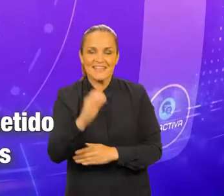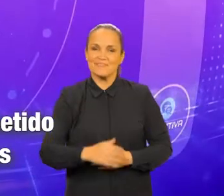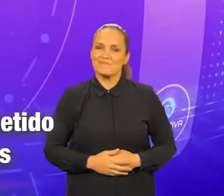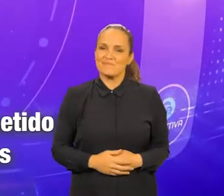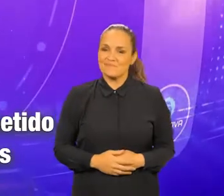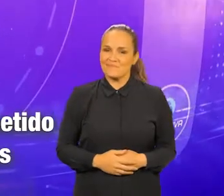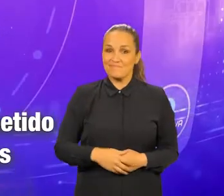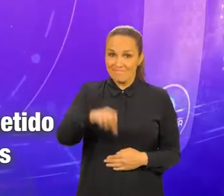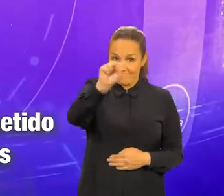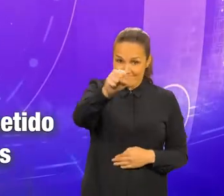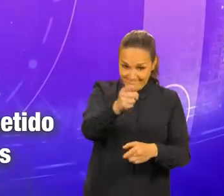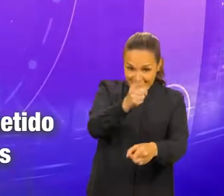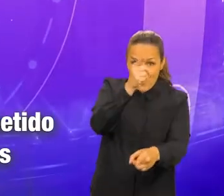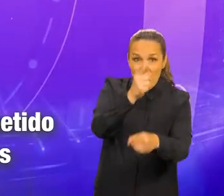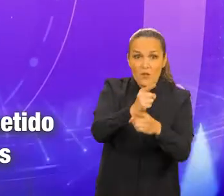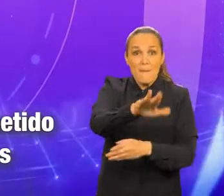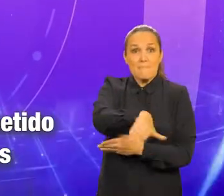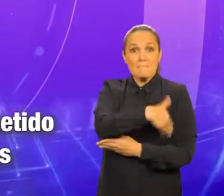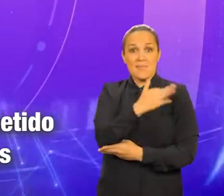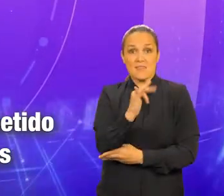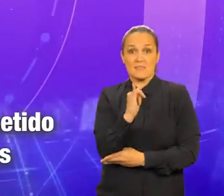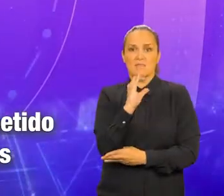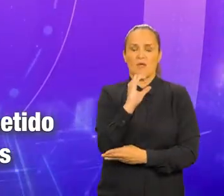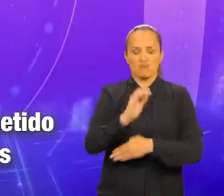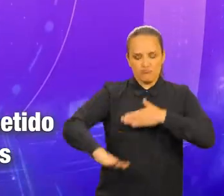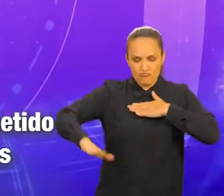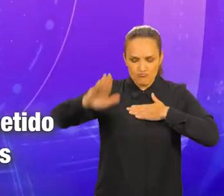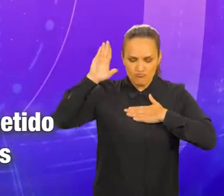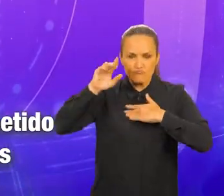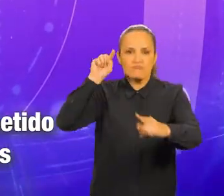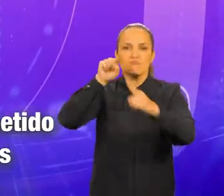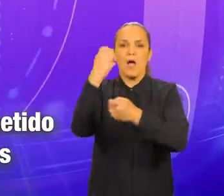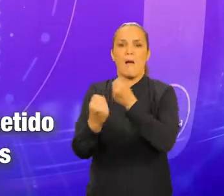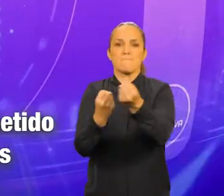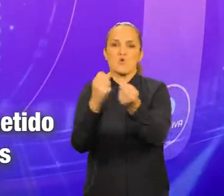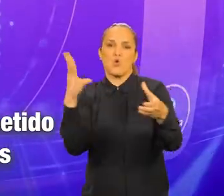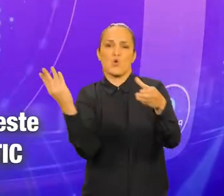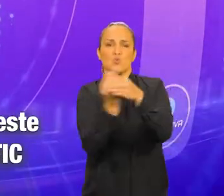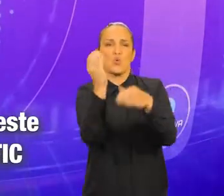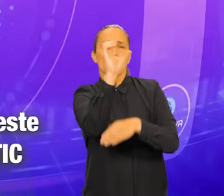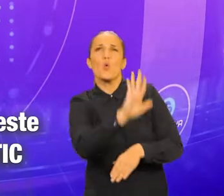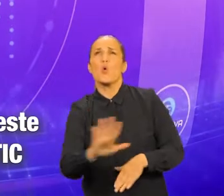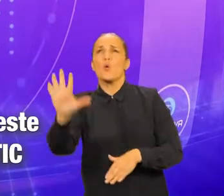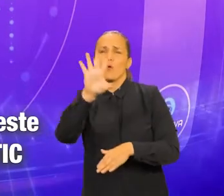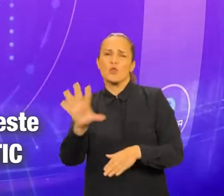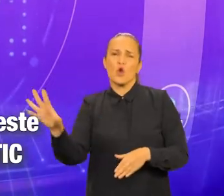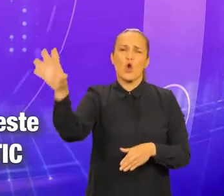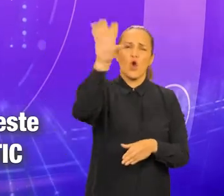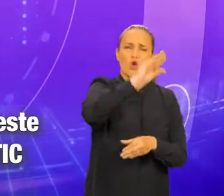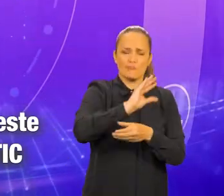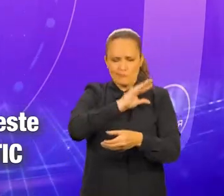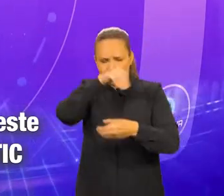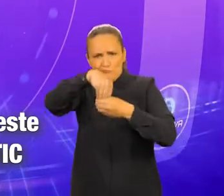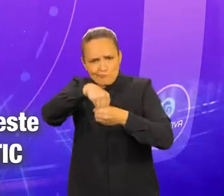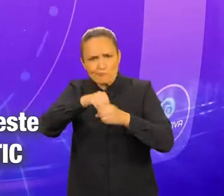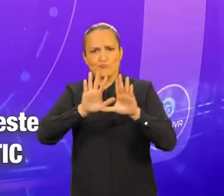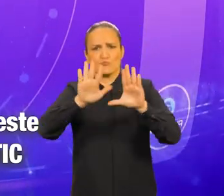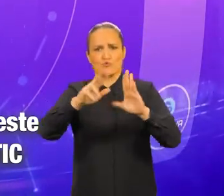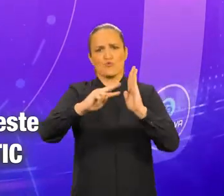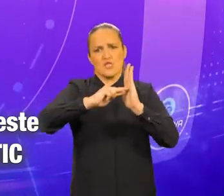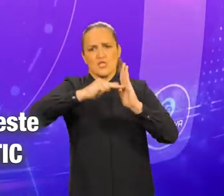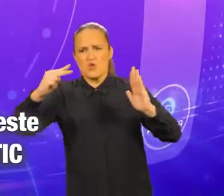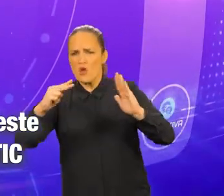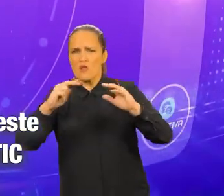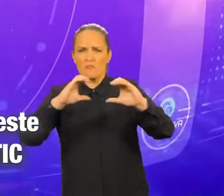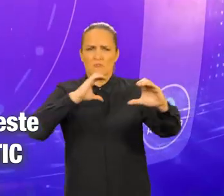Así es Simón, el Ministerio TIC está comprometido con la inclusión de todos los colombianos en el mundo digital y audiovisual. Por eso